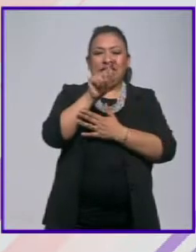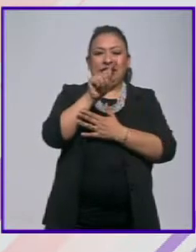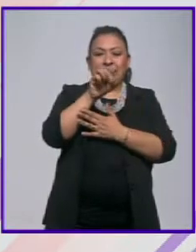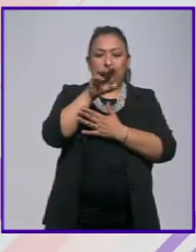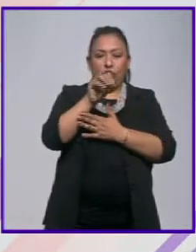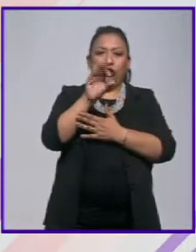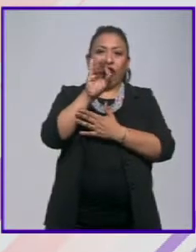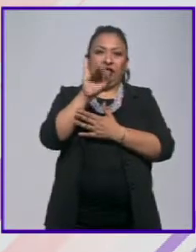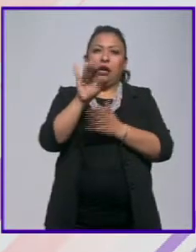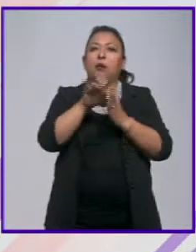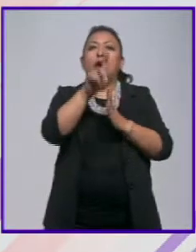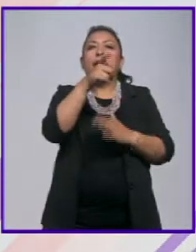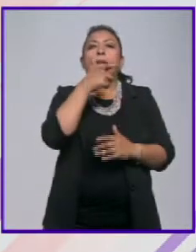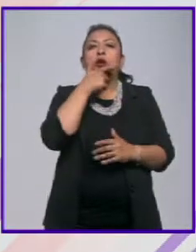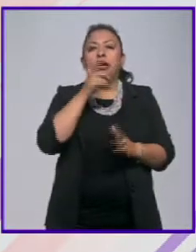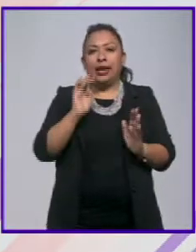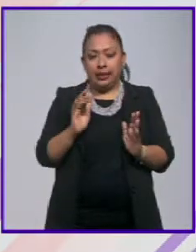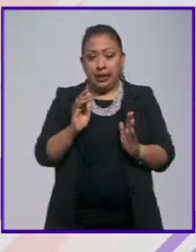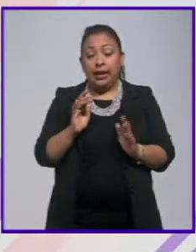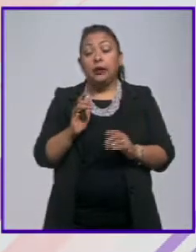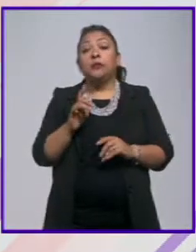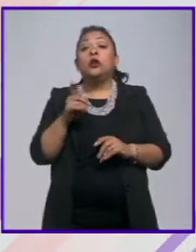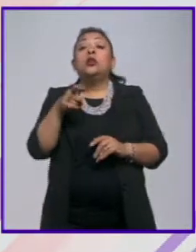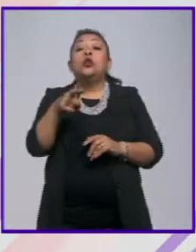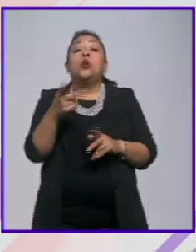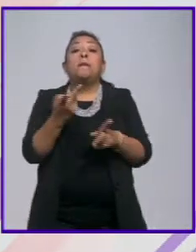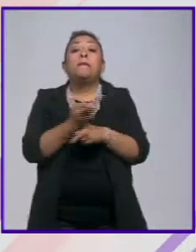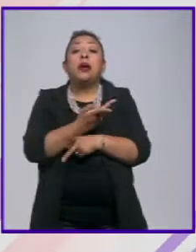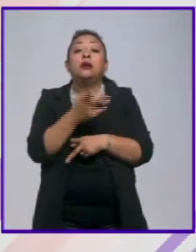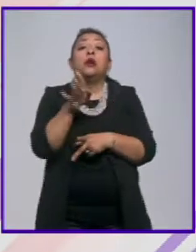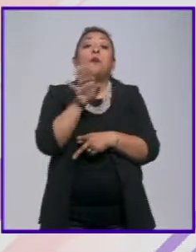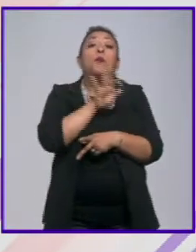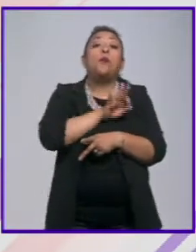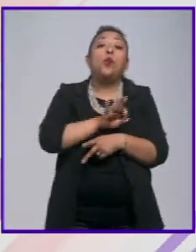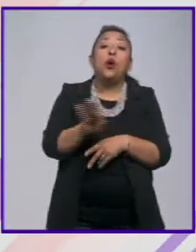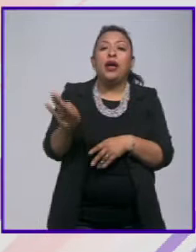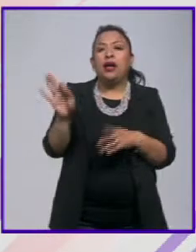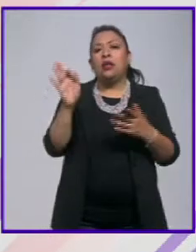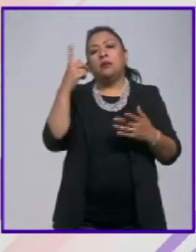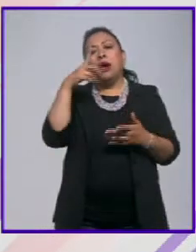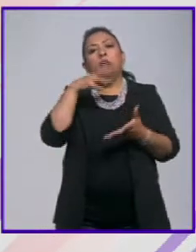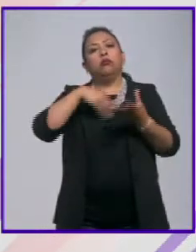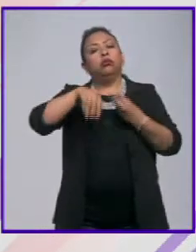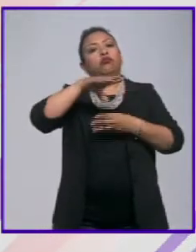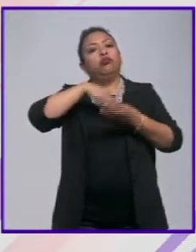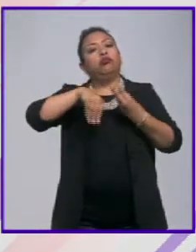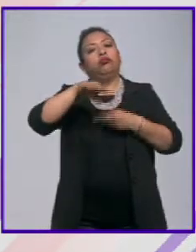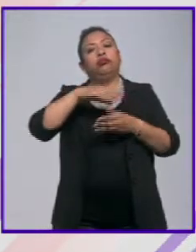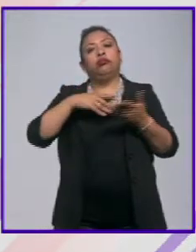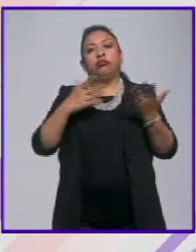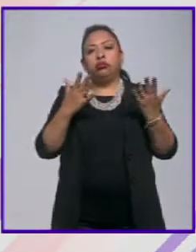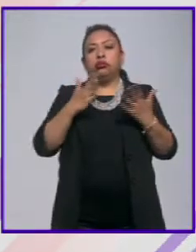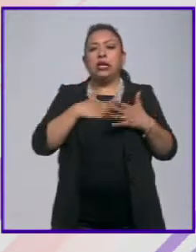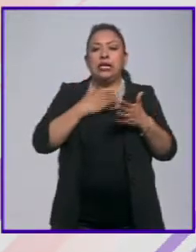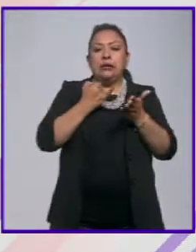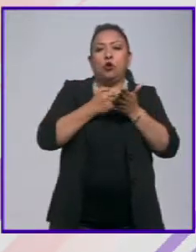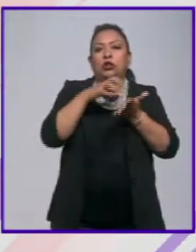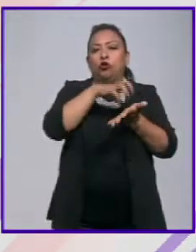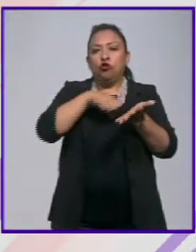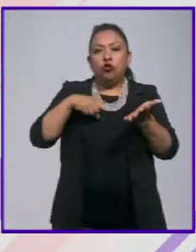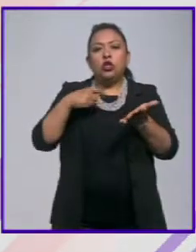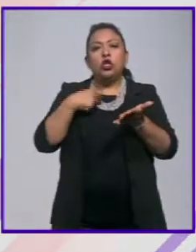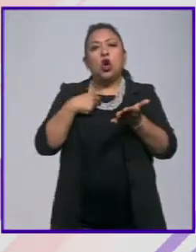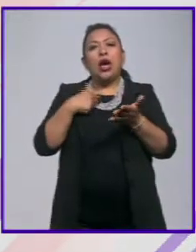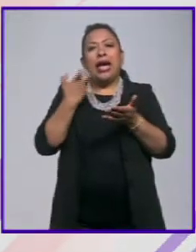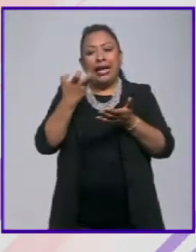el Reino Unido entonces lo que lo que lo es es que tú ya tienes una una posibilidad de recuperar de parte de los impuestos y de financiar